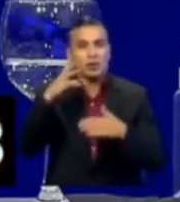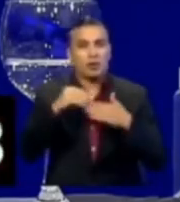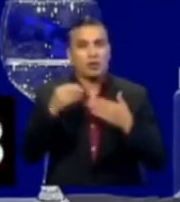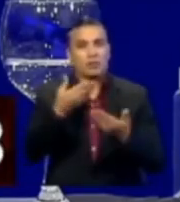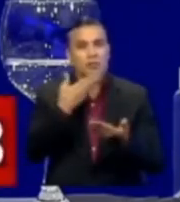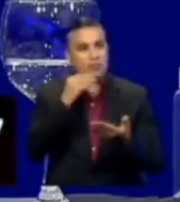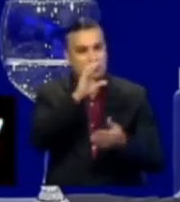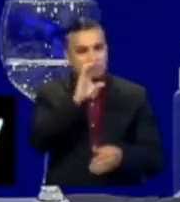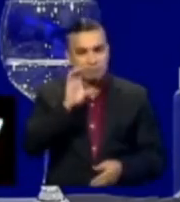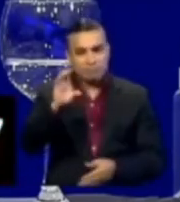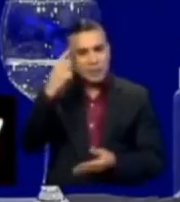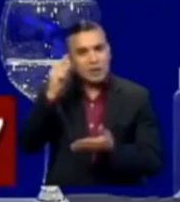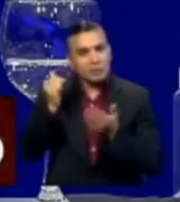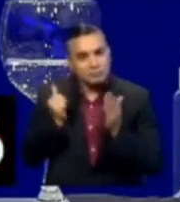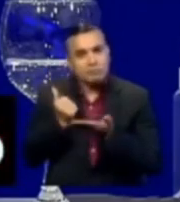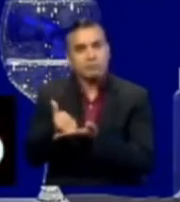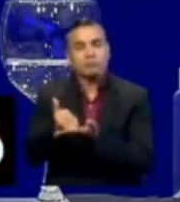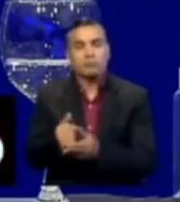de dólares. ¿Qué opinas sobre eso?